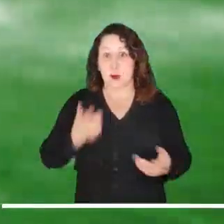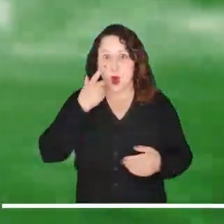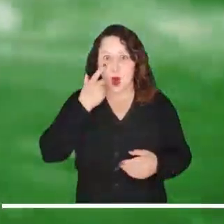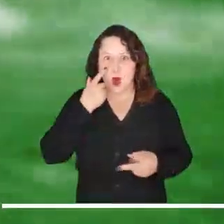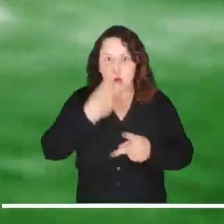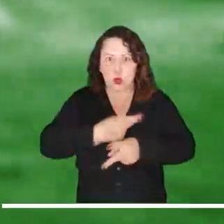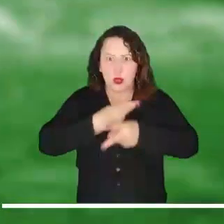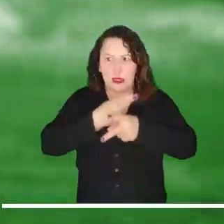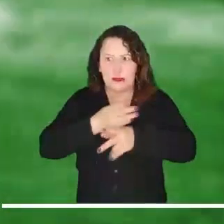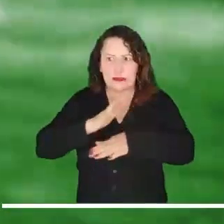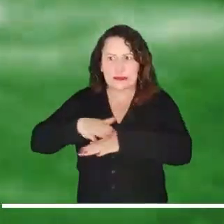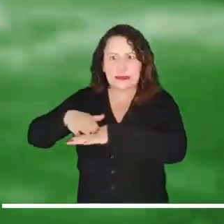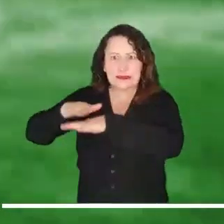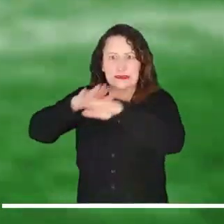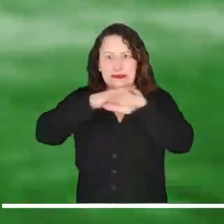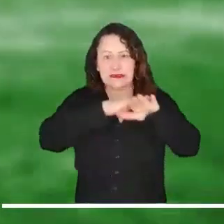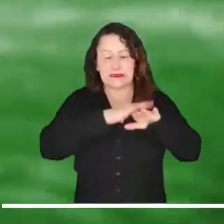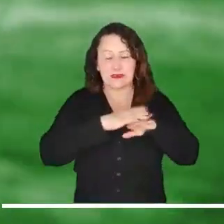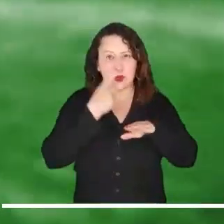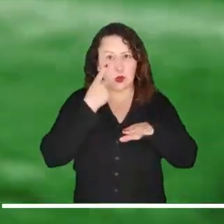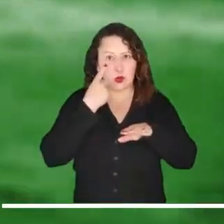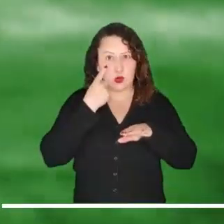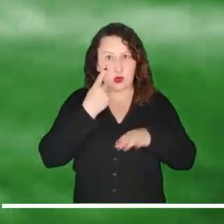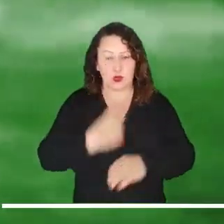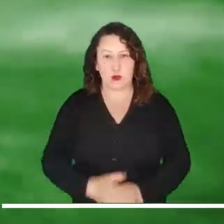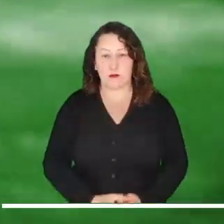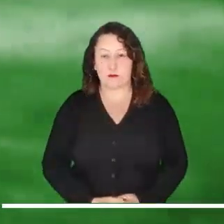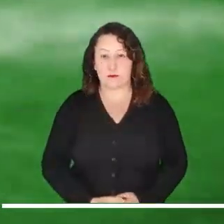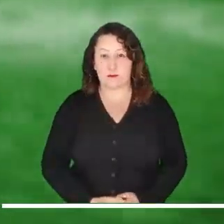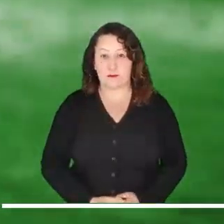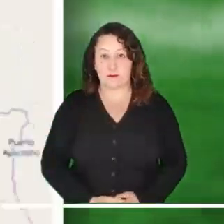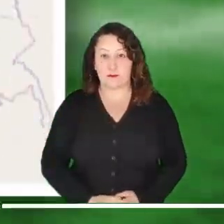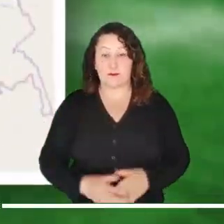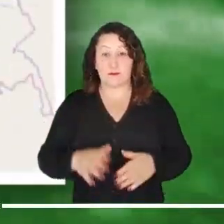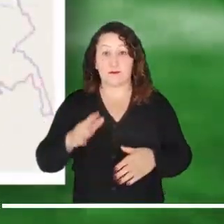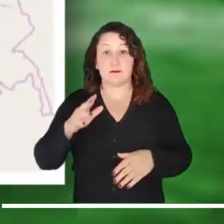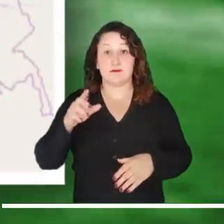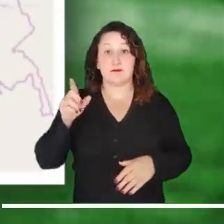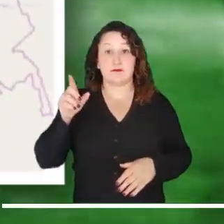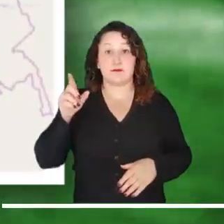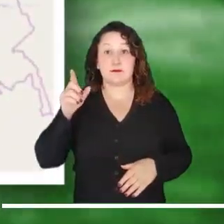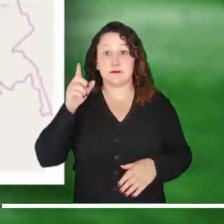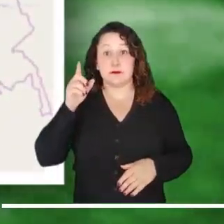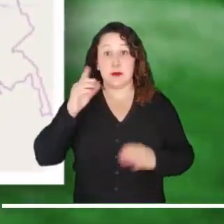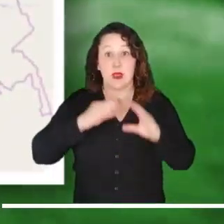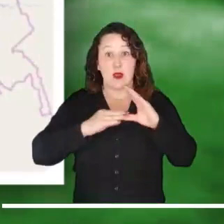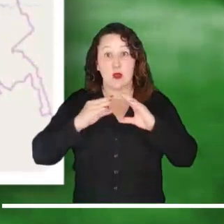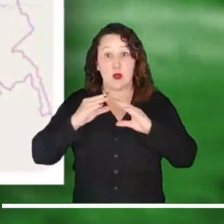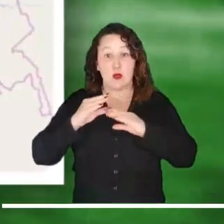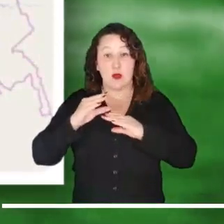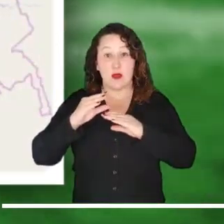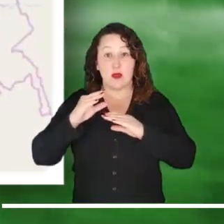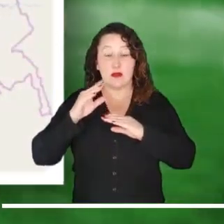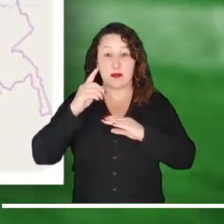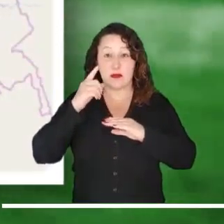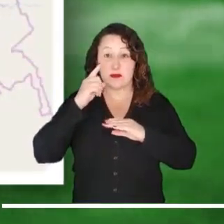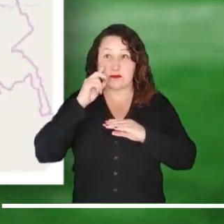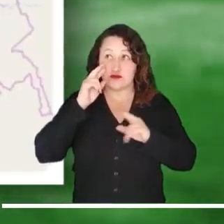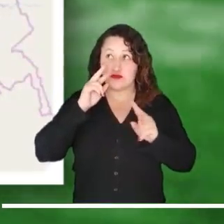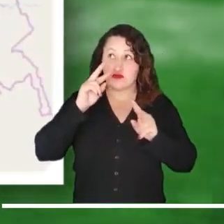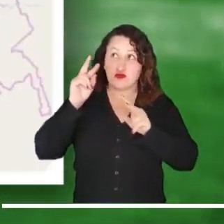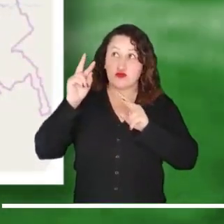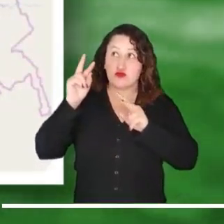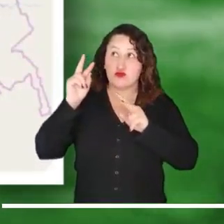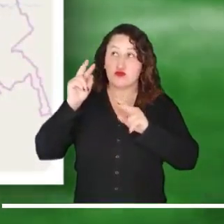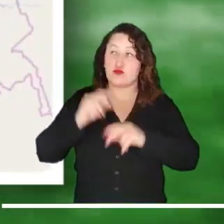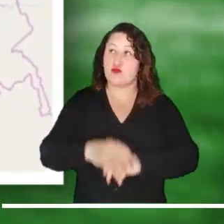Preste mucha atención al siguiente resumen con las alertas meteorológicas que se encuentran activas. En San Jacinto del Cauca, Bolívar,